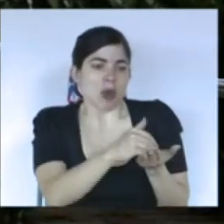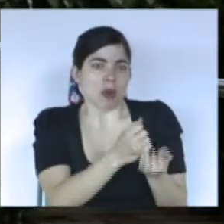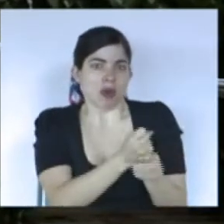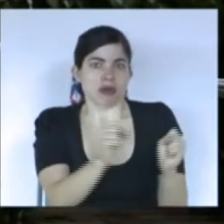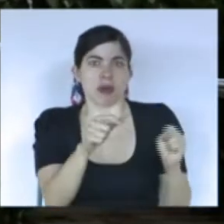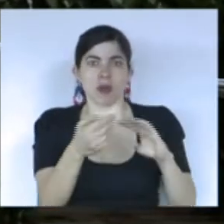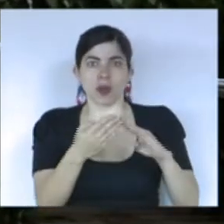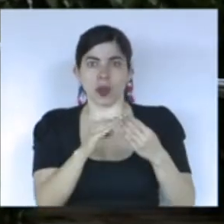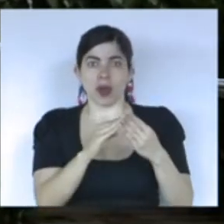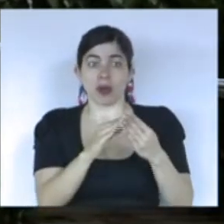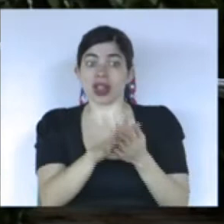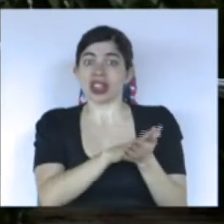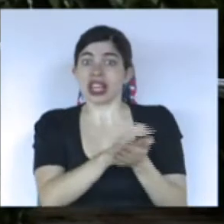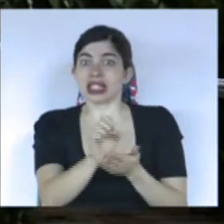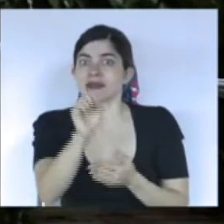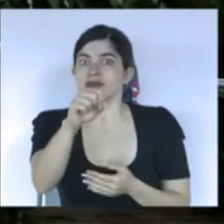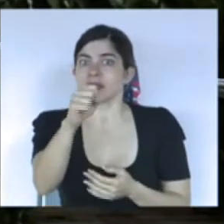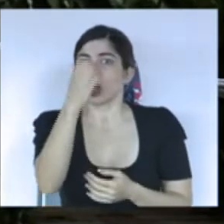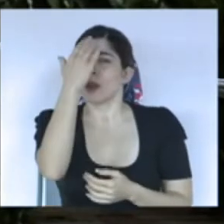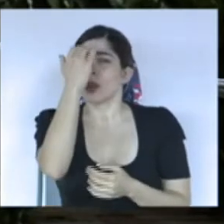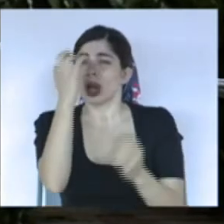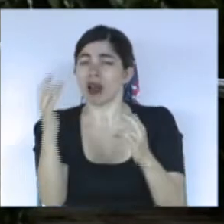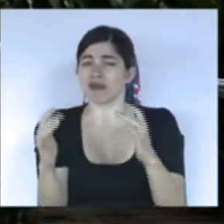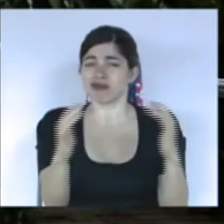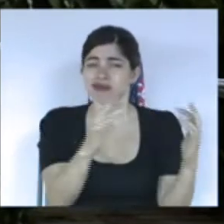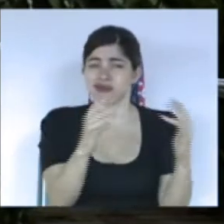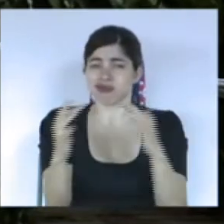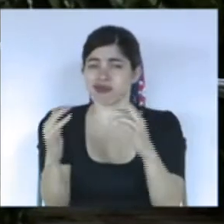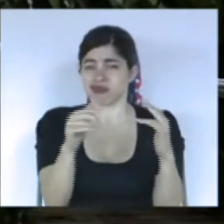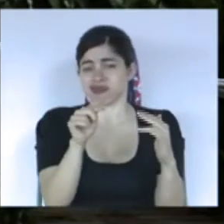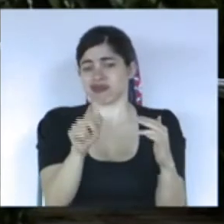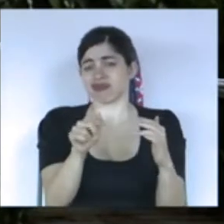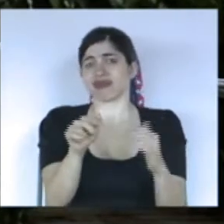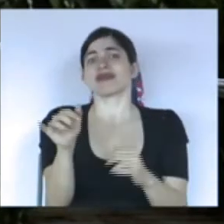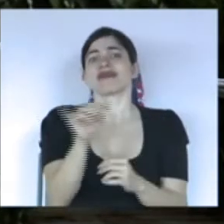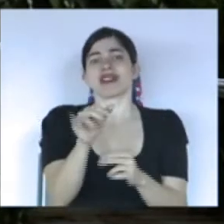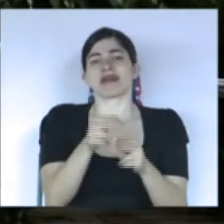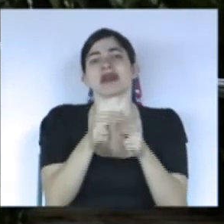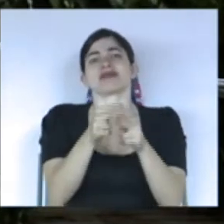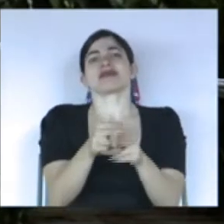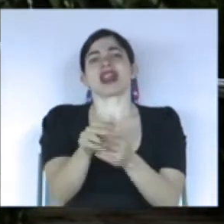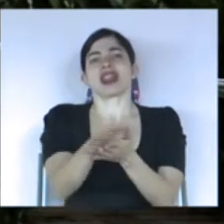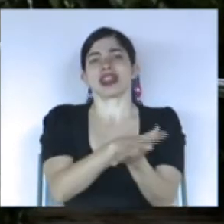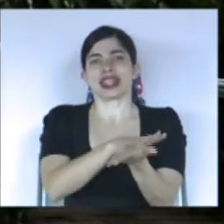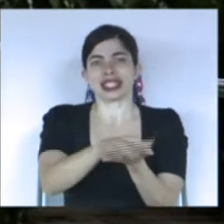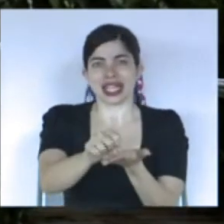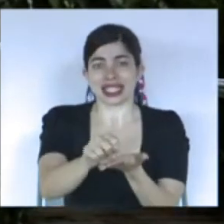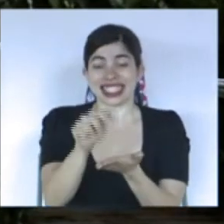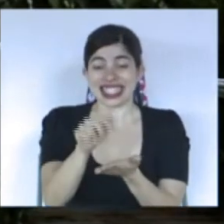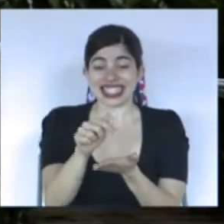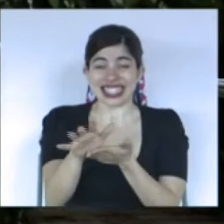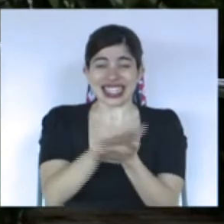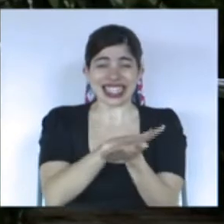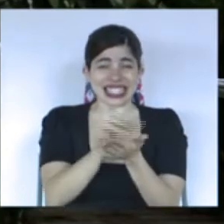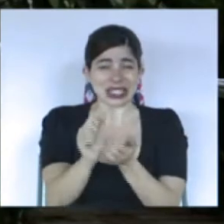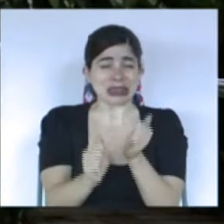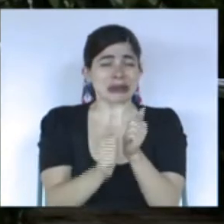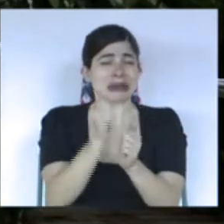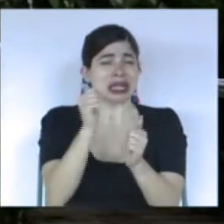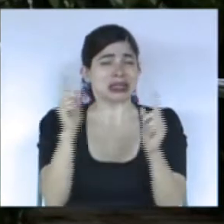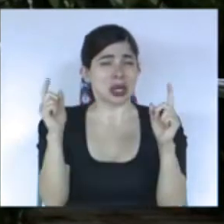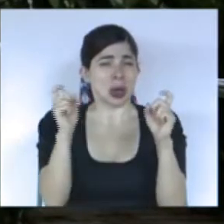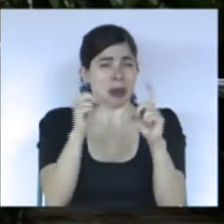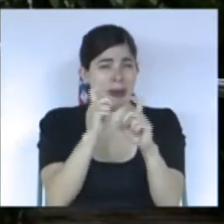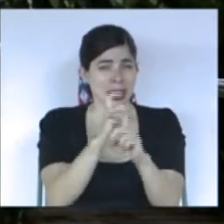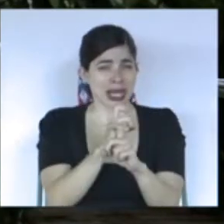desastre, porque los conflictos armados también se catalogan como desastres y son de los desastres más complejos